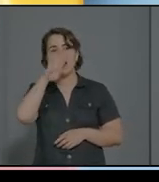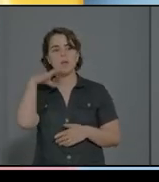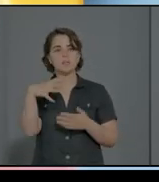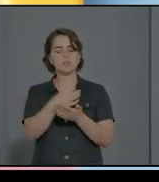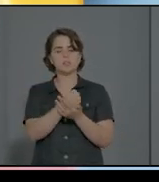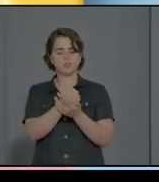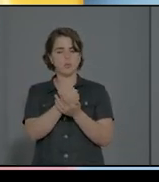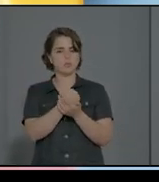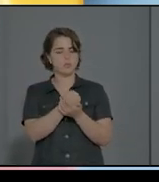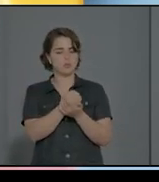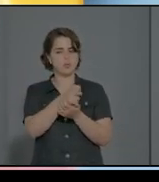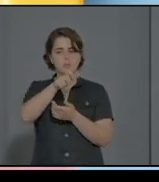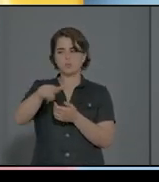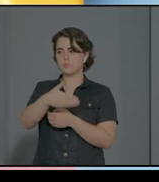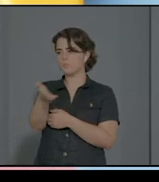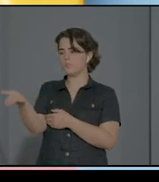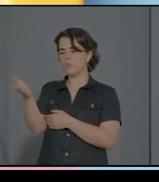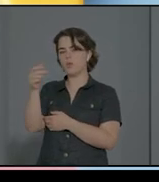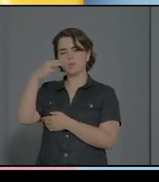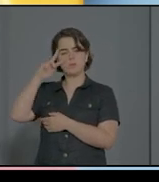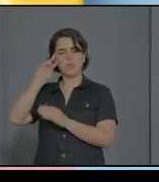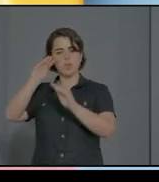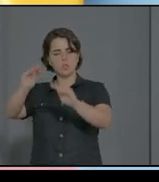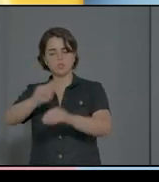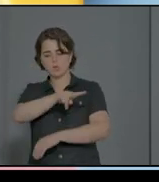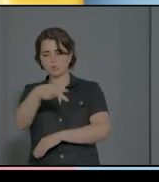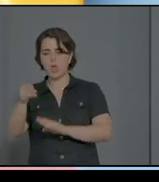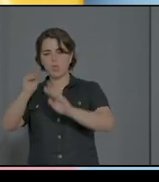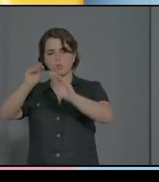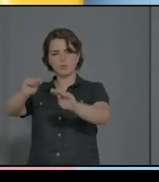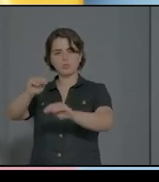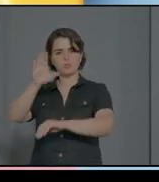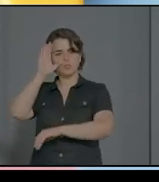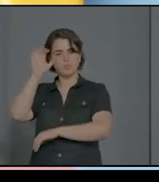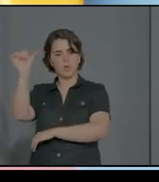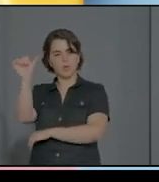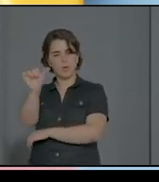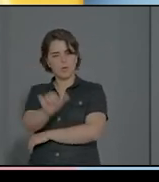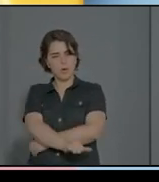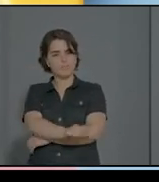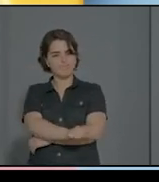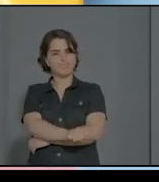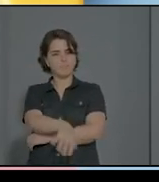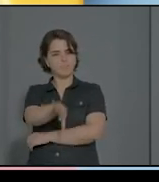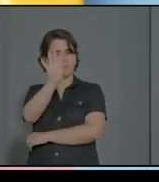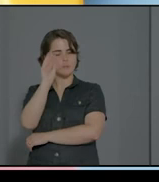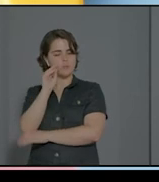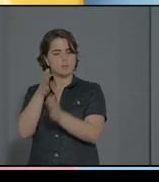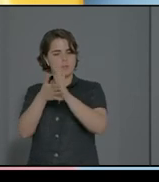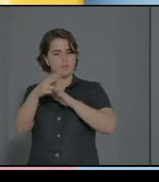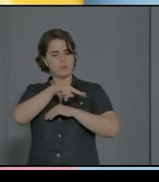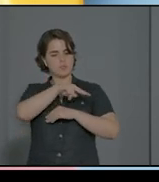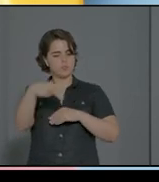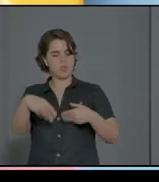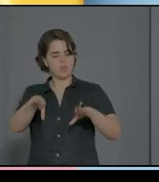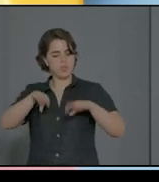de los demás, los resultados de los demás, todo esto hace que los resultados se acojan mejor porque tienen la misma dificultad, la